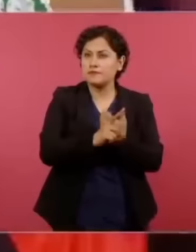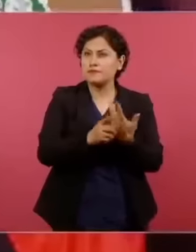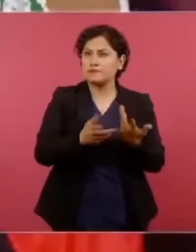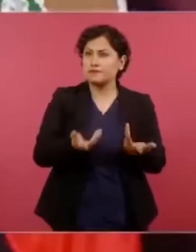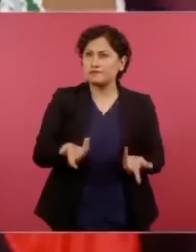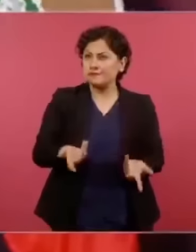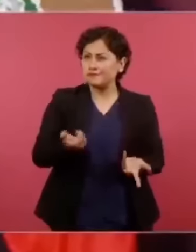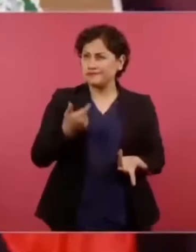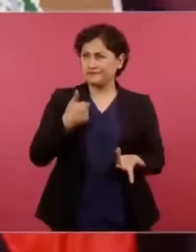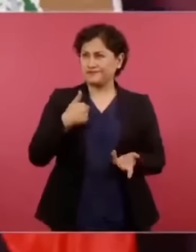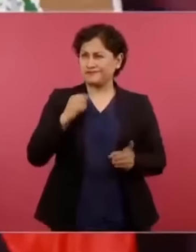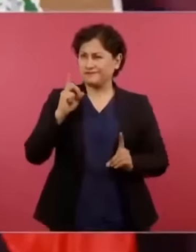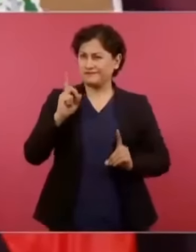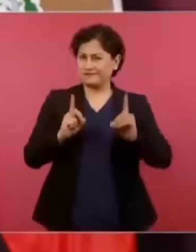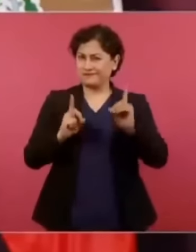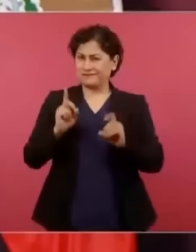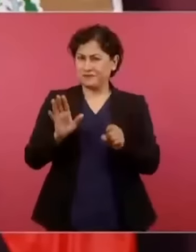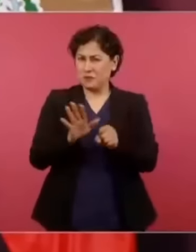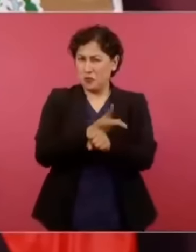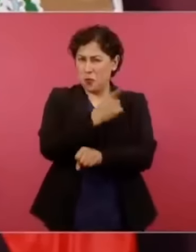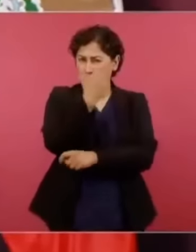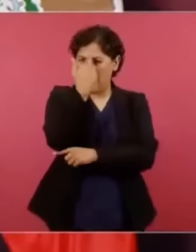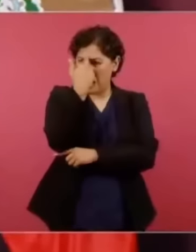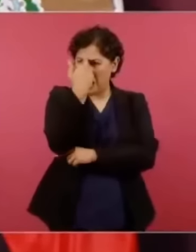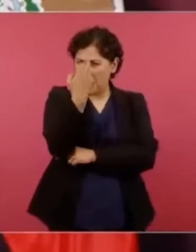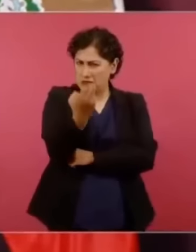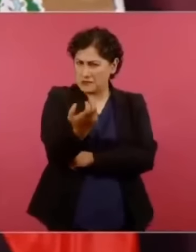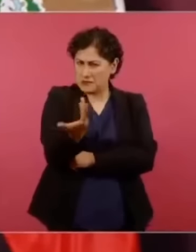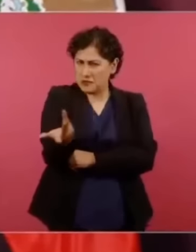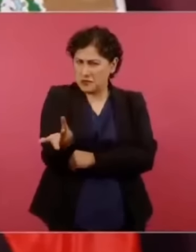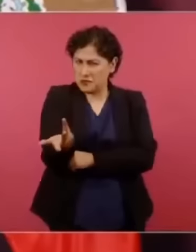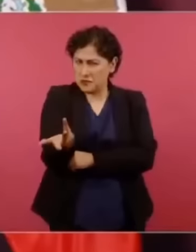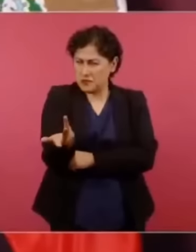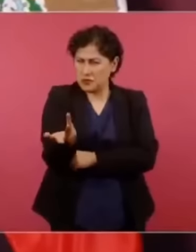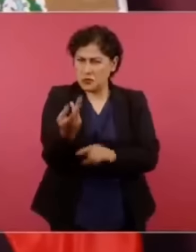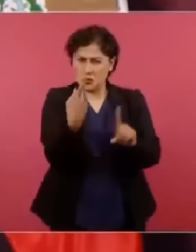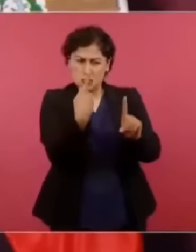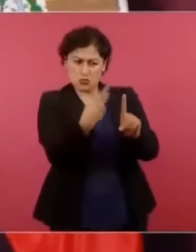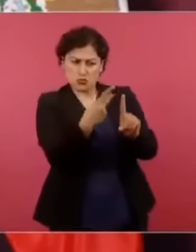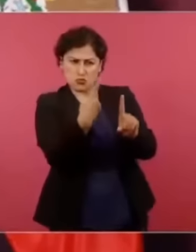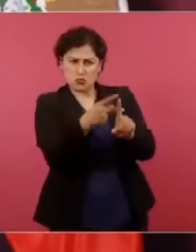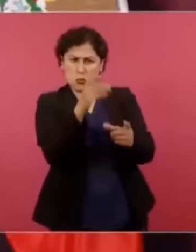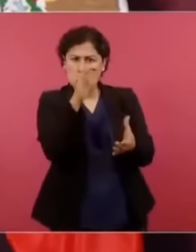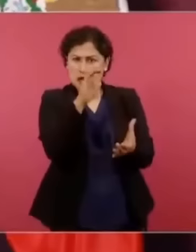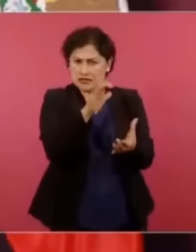trabajador con la ley Cedillo